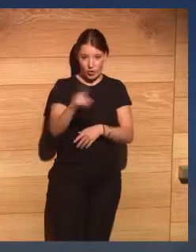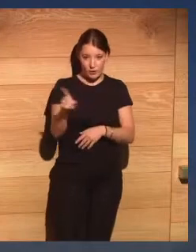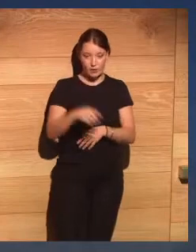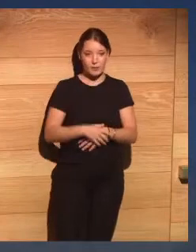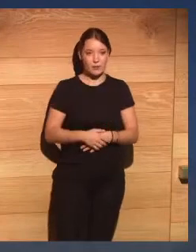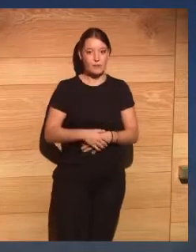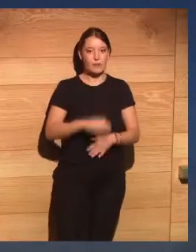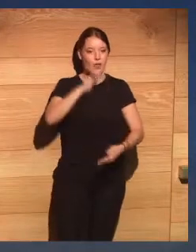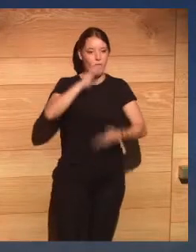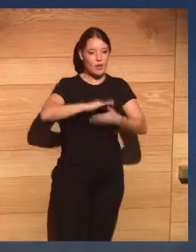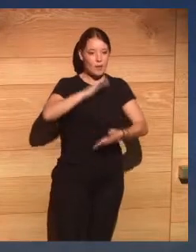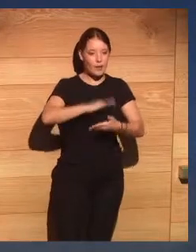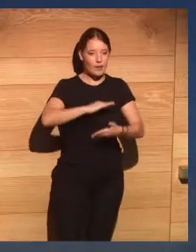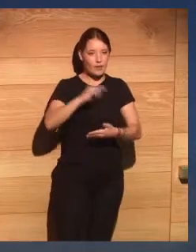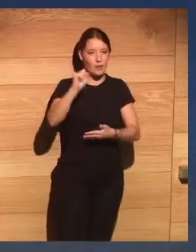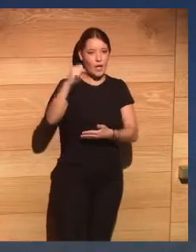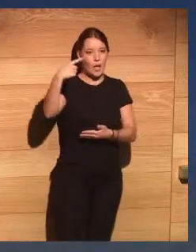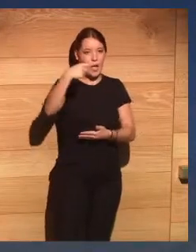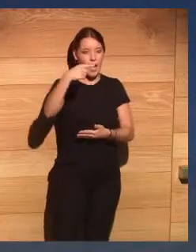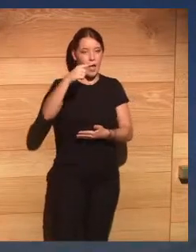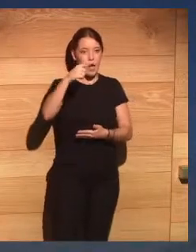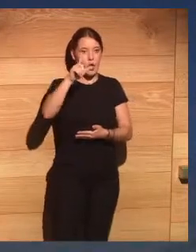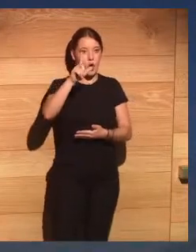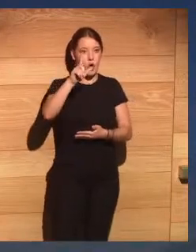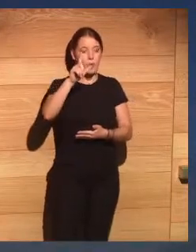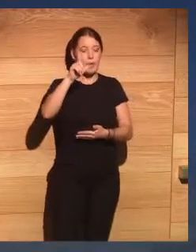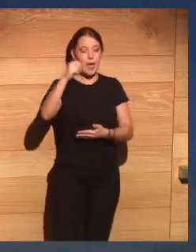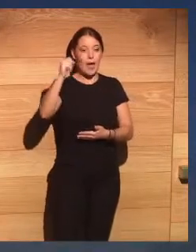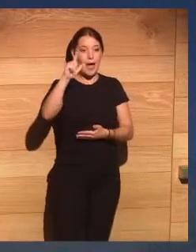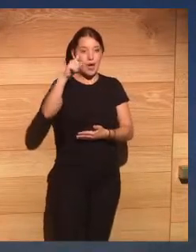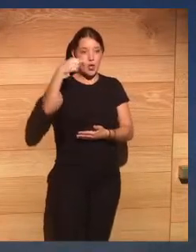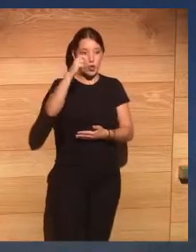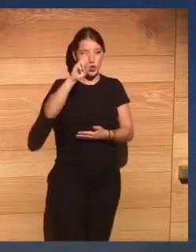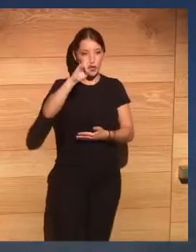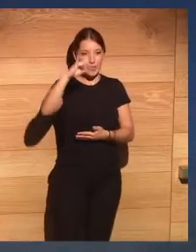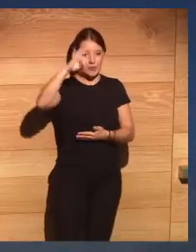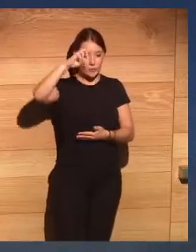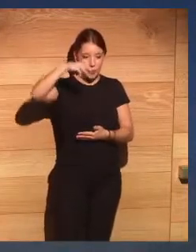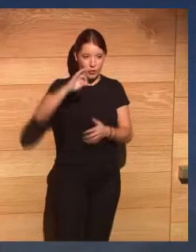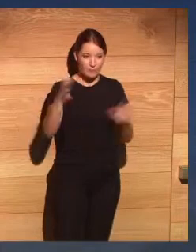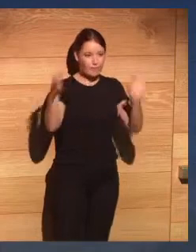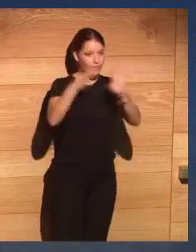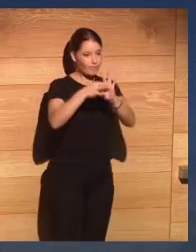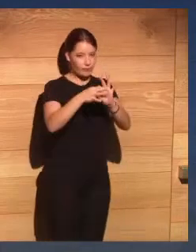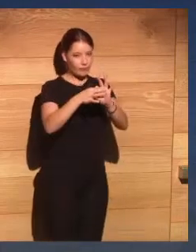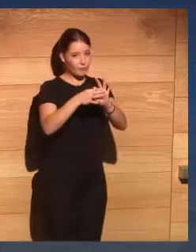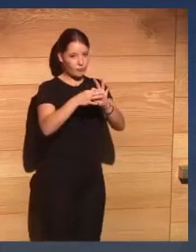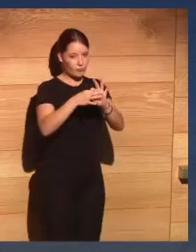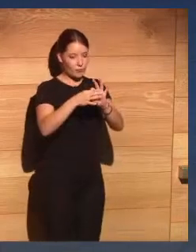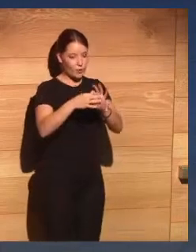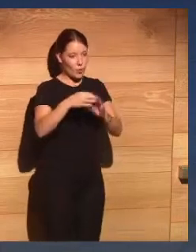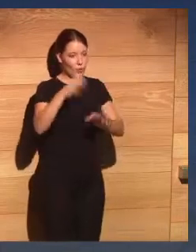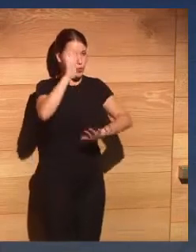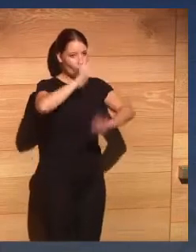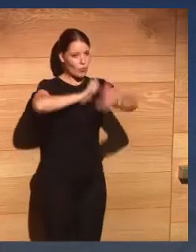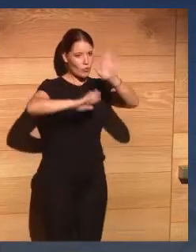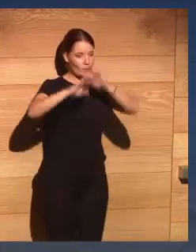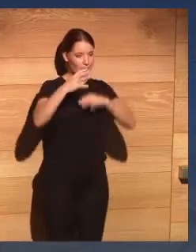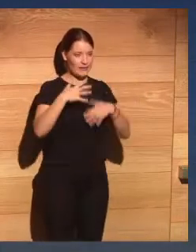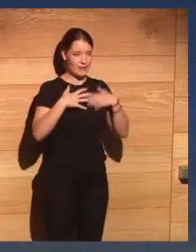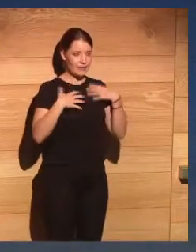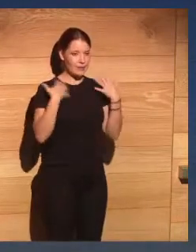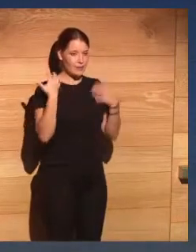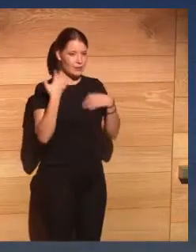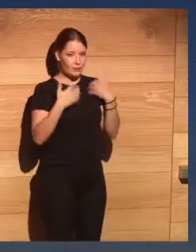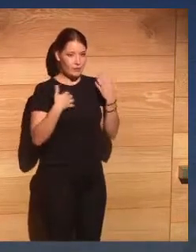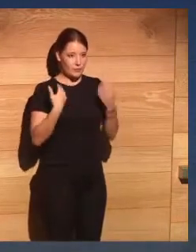combinadas con los algoritmos inteligencias y la inteligencia artificial nos inquietan desde esa tribuna